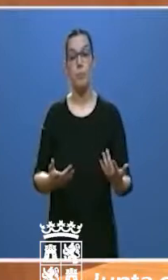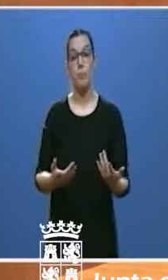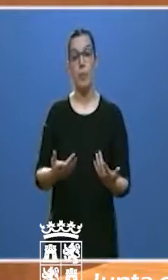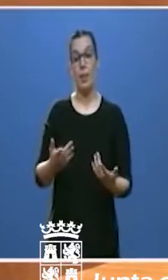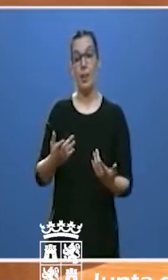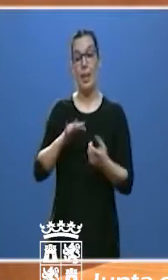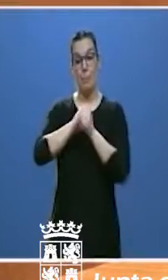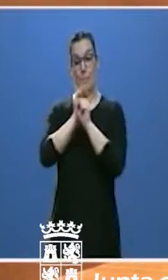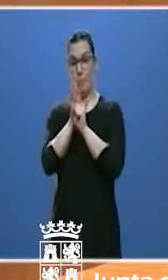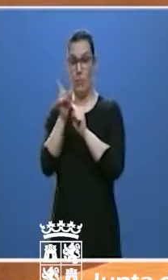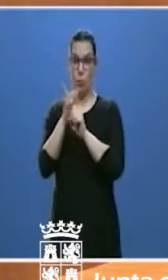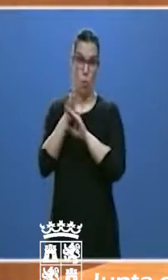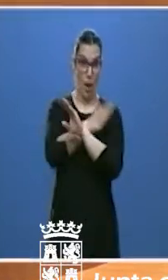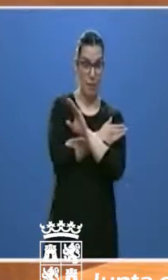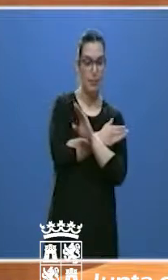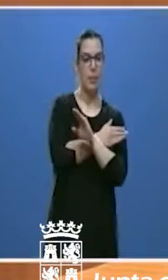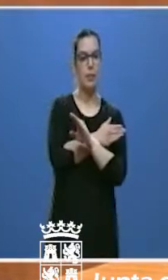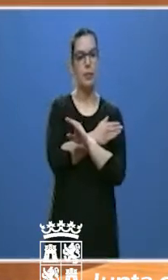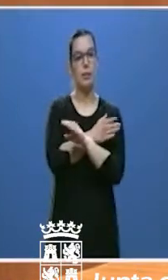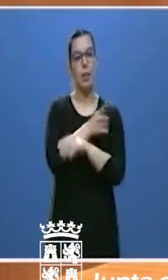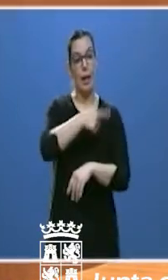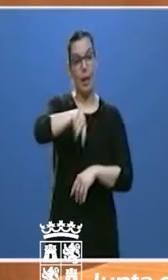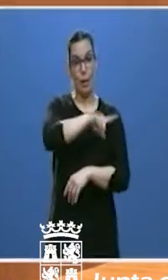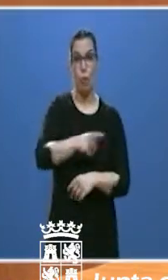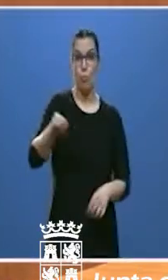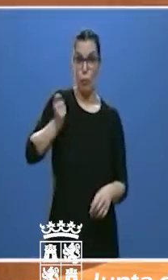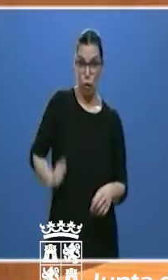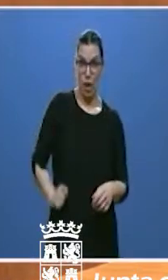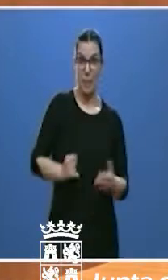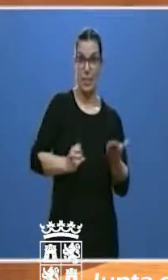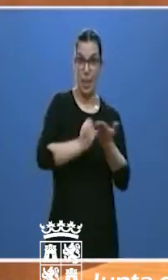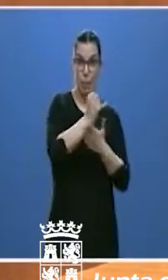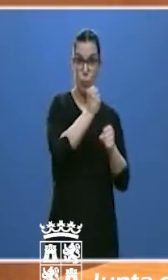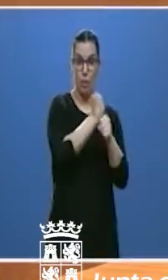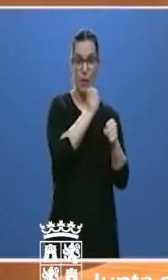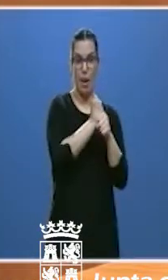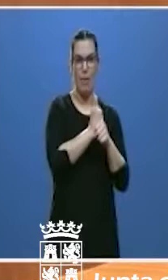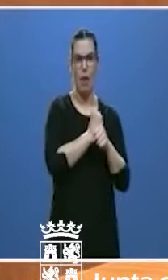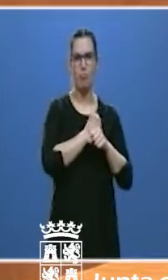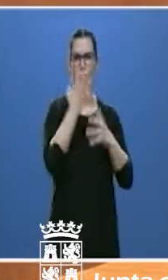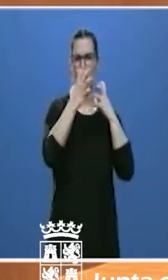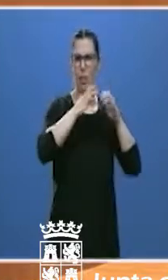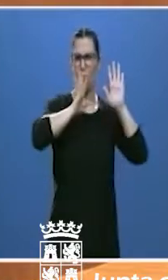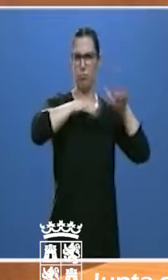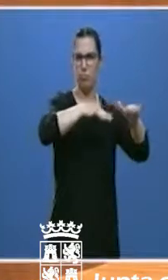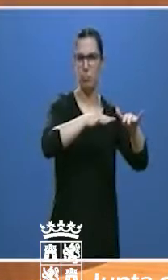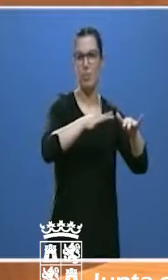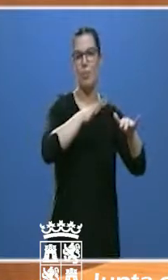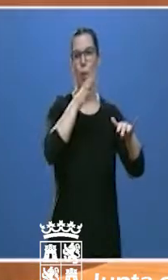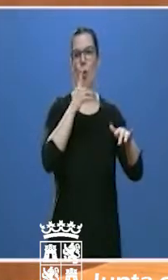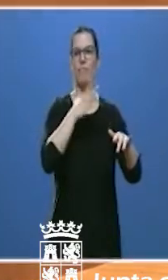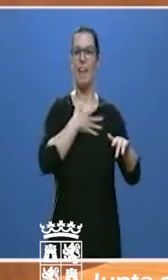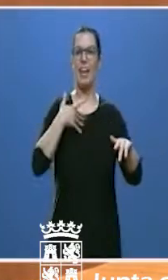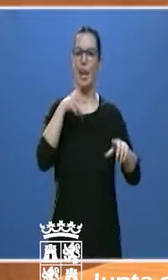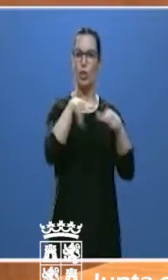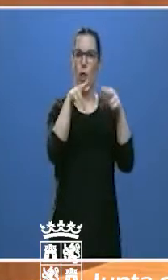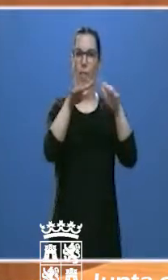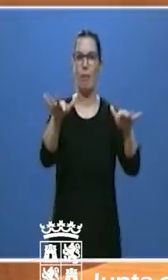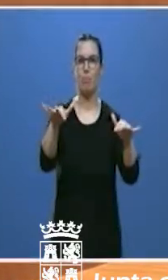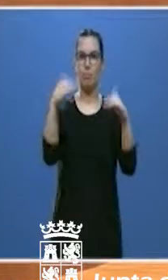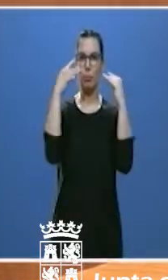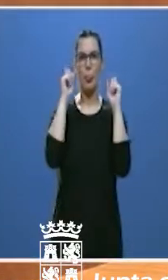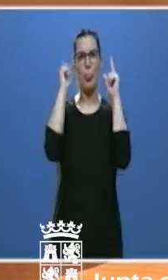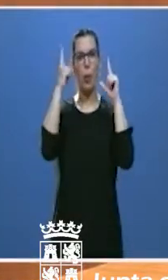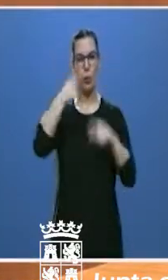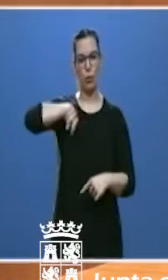intentaban los profesionales del campo dar visibilidad a sus problemas y cuyo papel en el